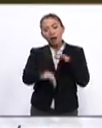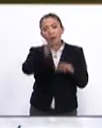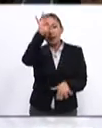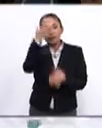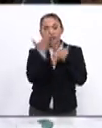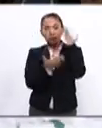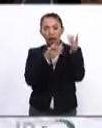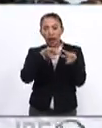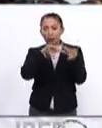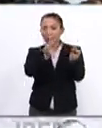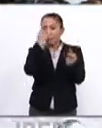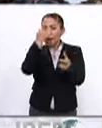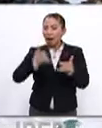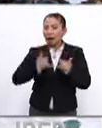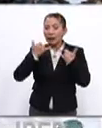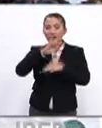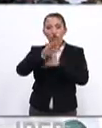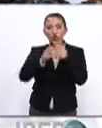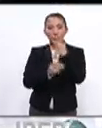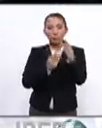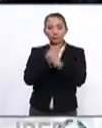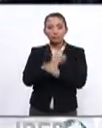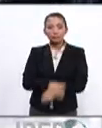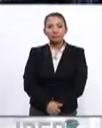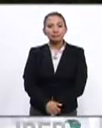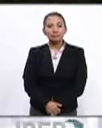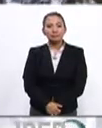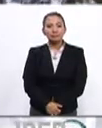académica de calidad para jóvenes de todo el mundo.